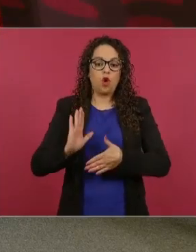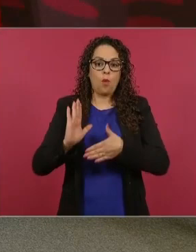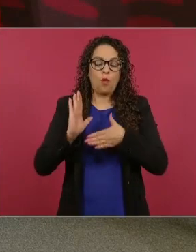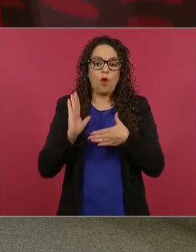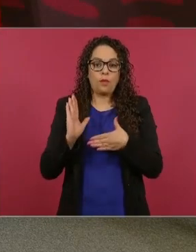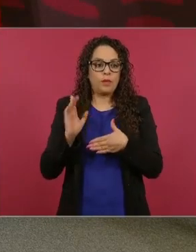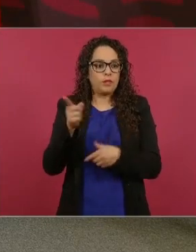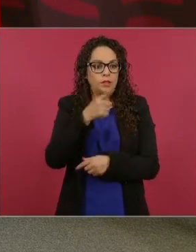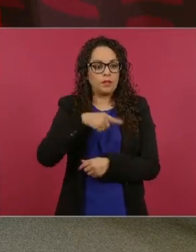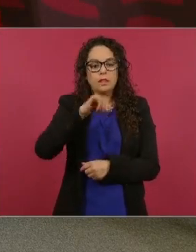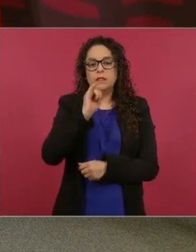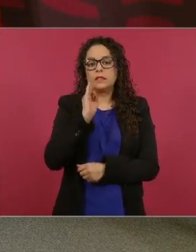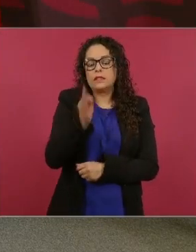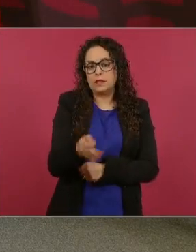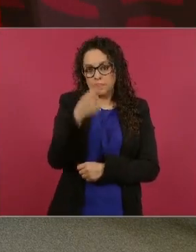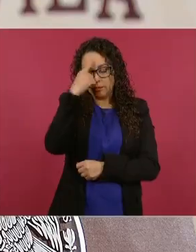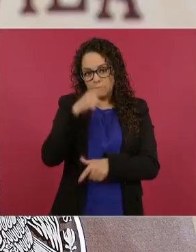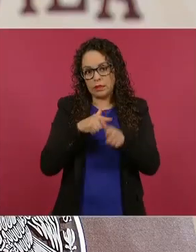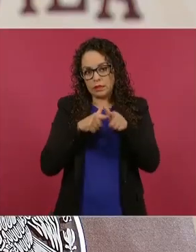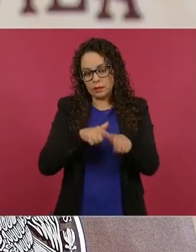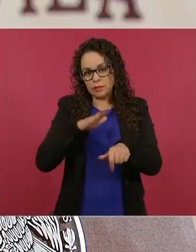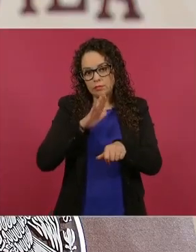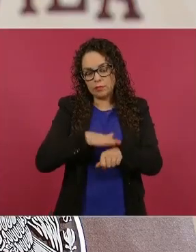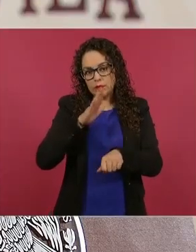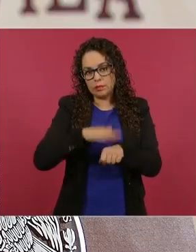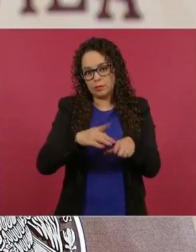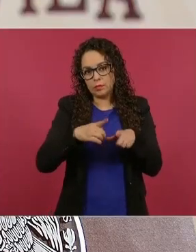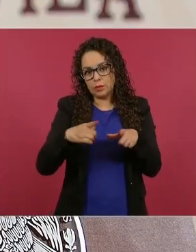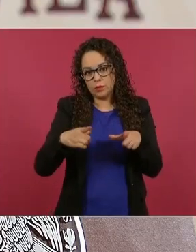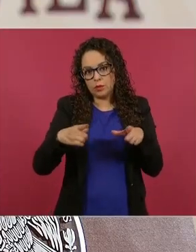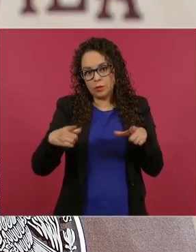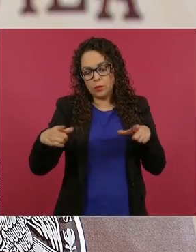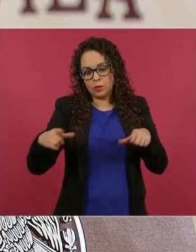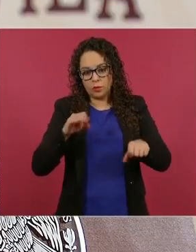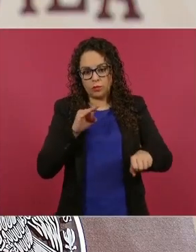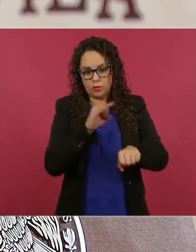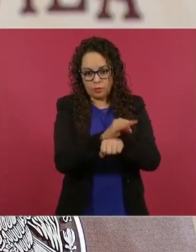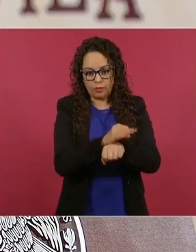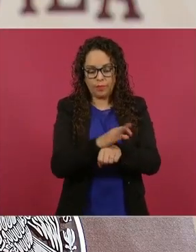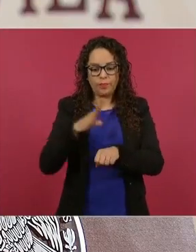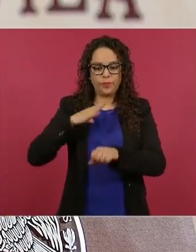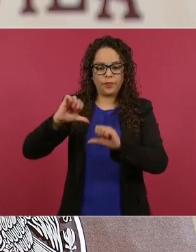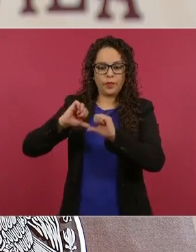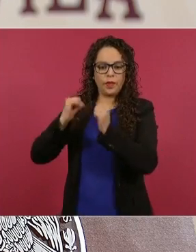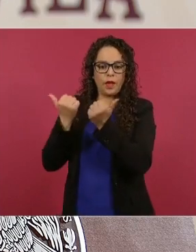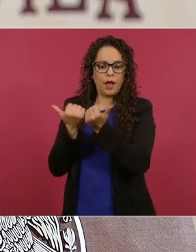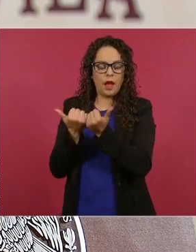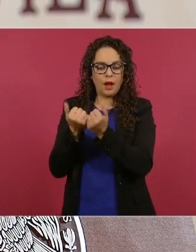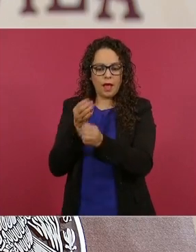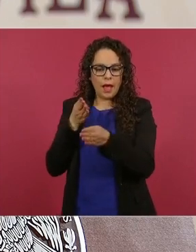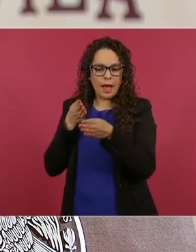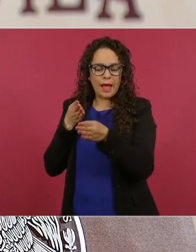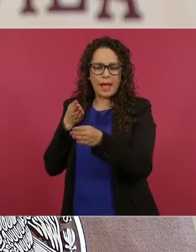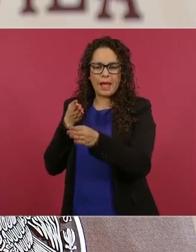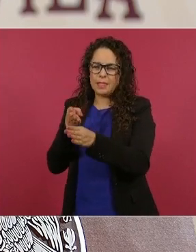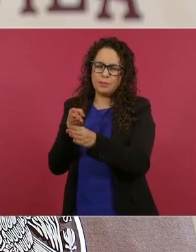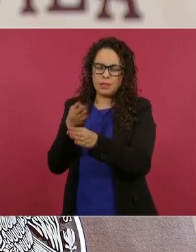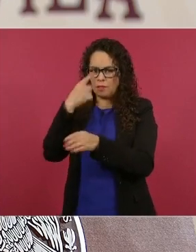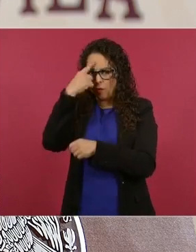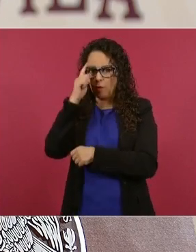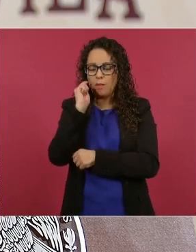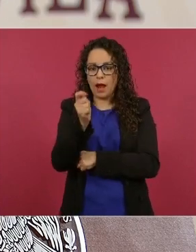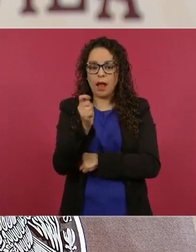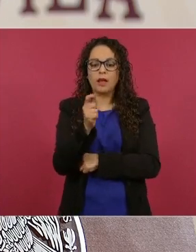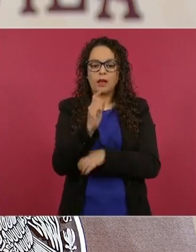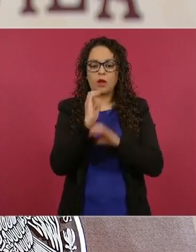conservación. Hay una herramienta que se llama Área Destinada Voluntariamente a la Conservación. Cuando llegamos teníamos